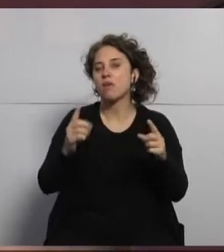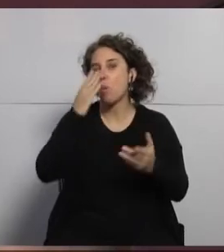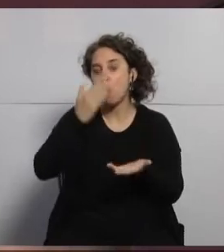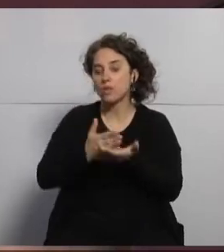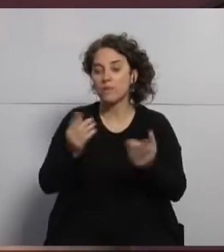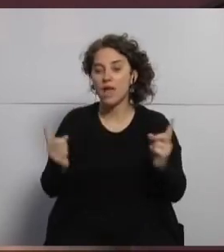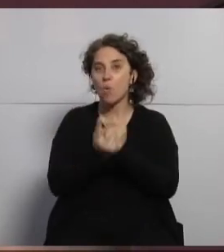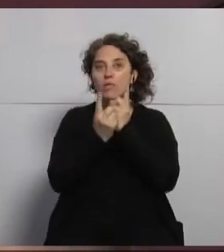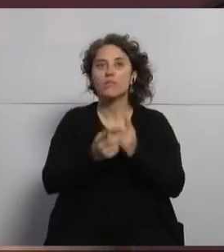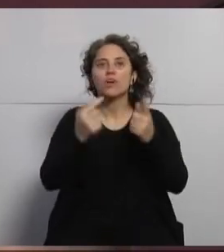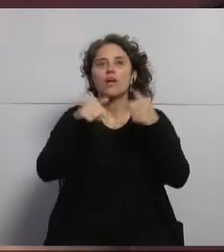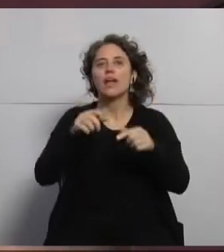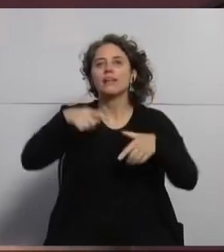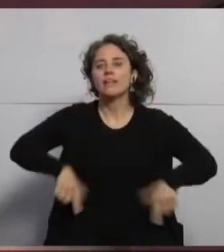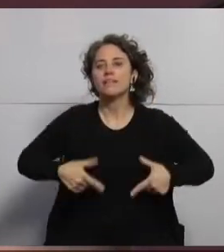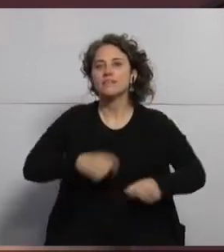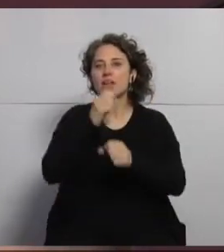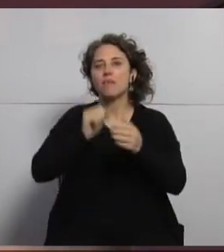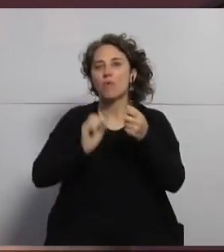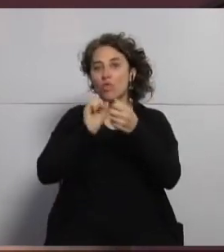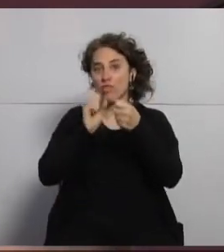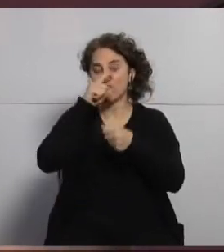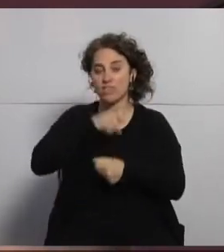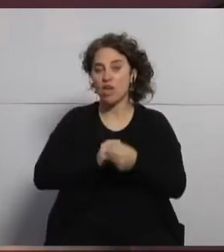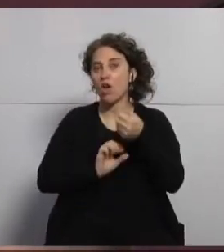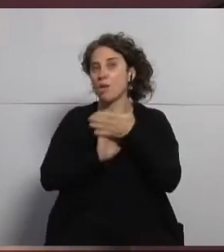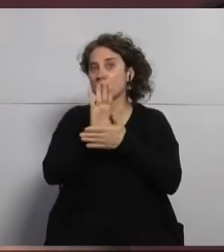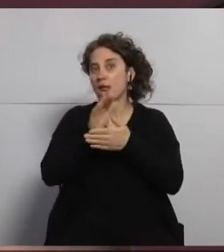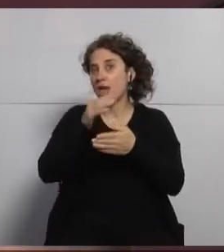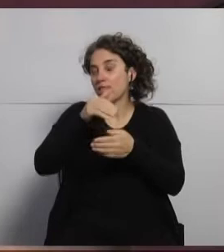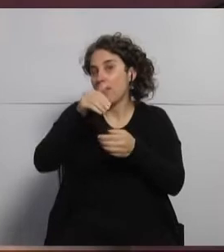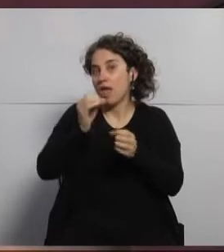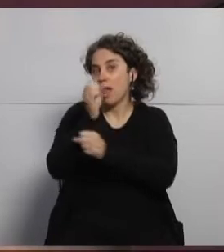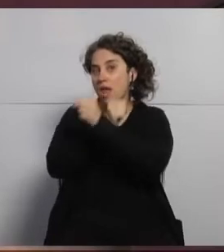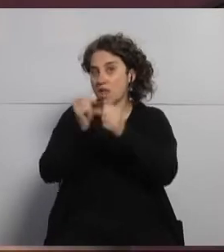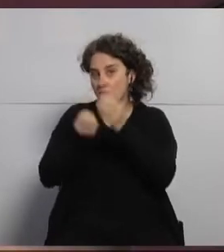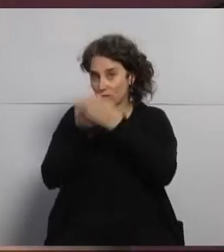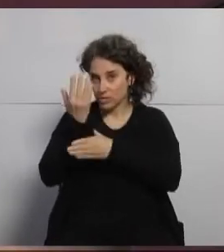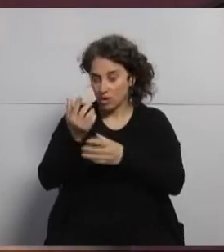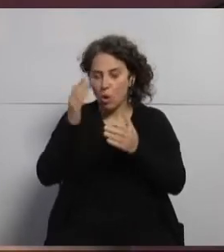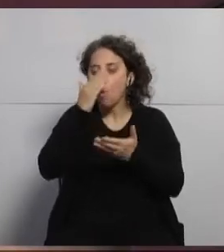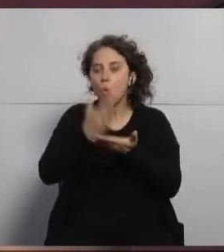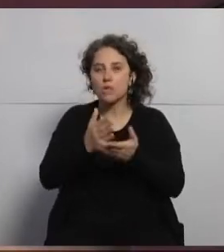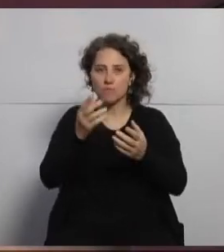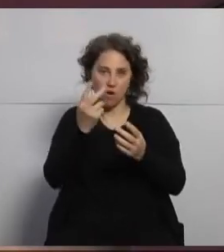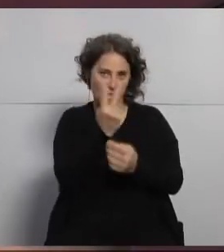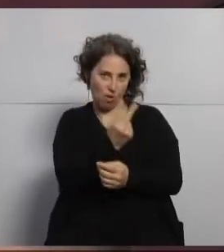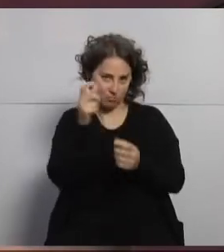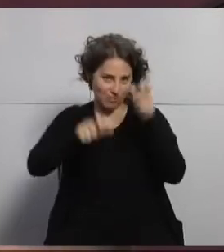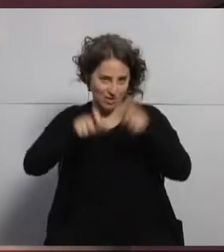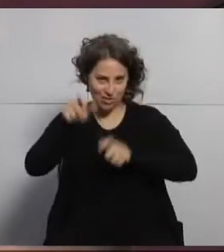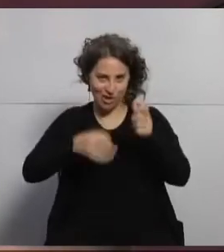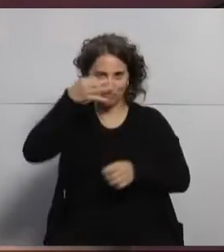Campos de la Intendencia de Montevideo y las mañanas de innovación, ya pasado el mediodía, tienen pendiente el último panel. De modo que ya mismo